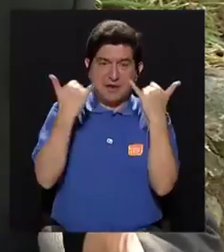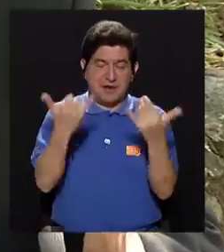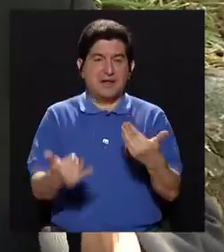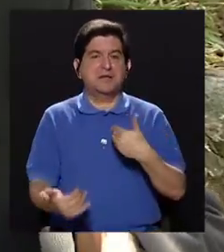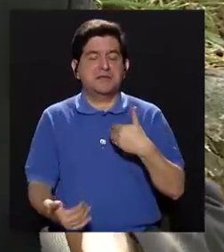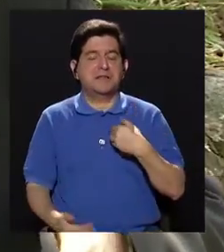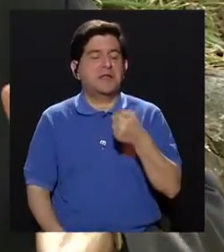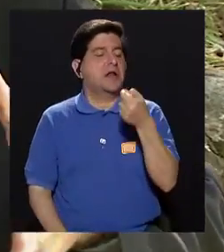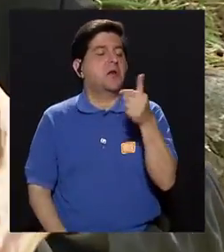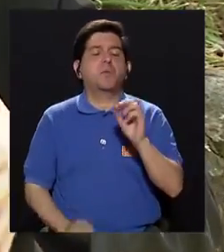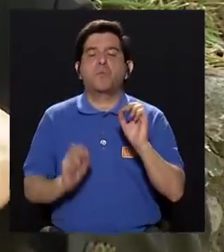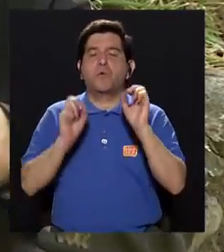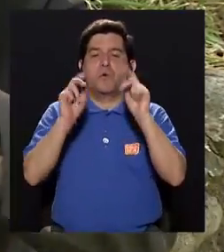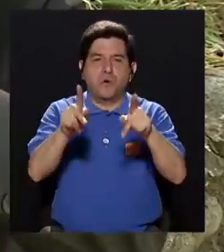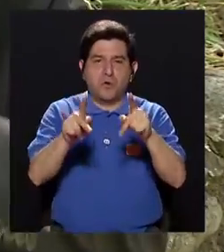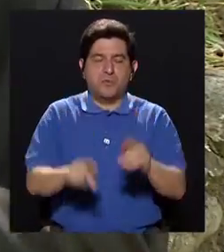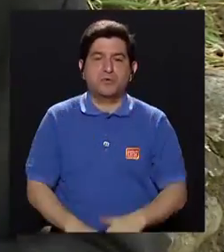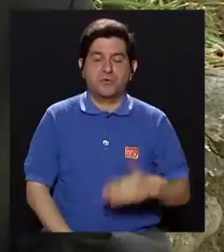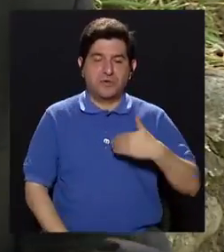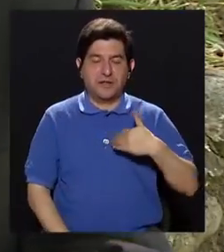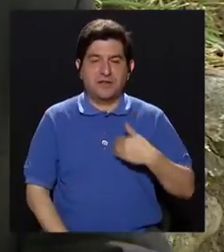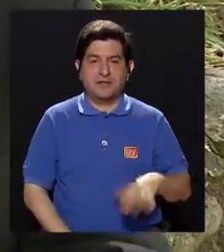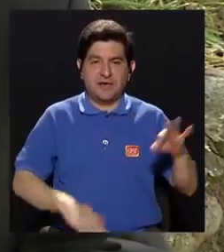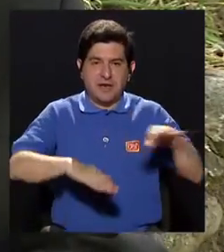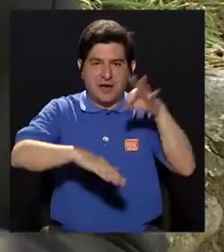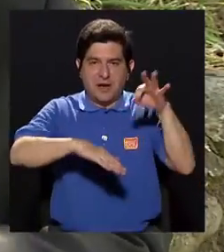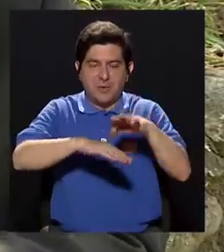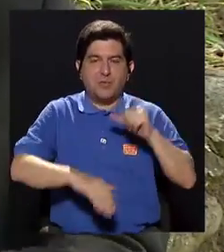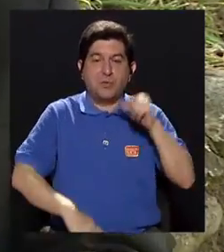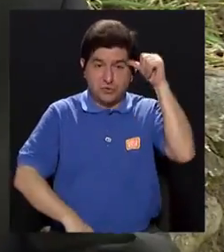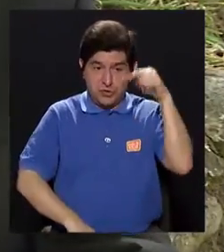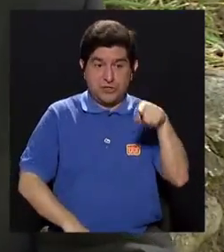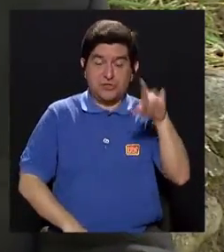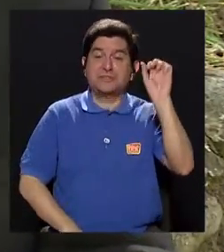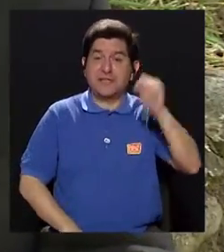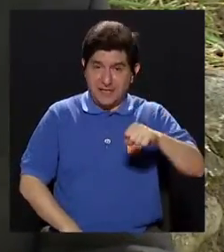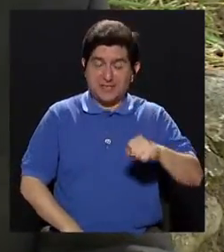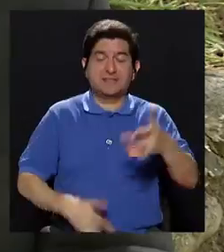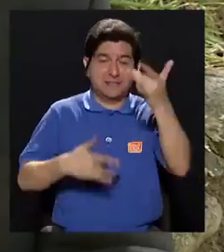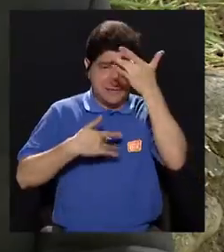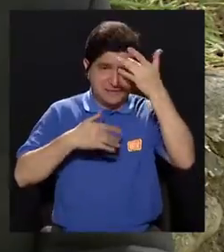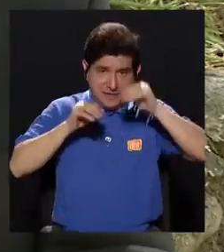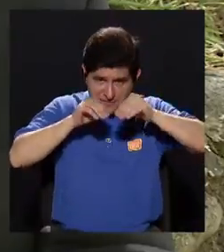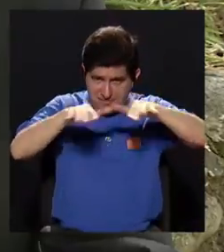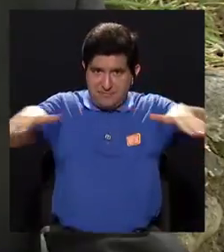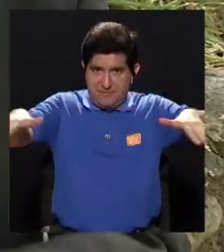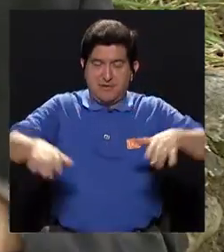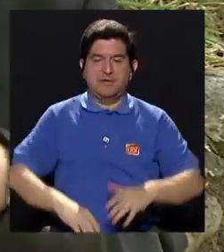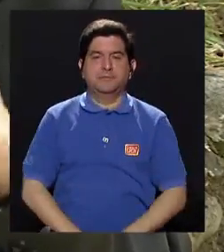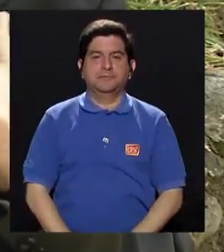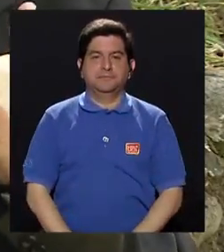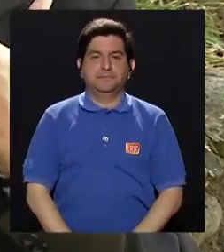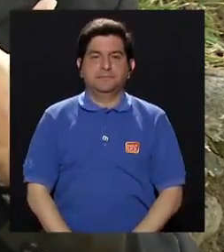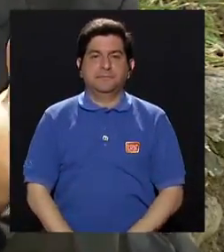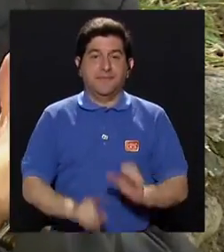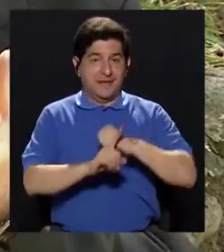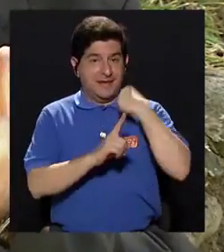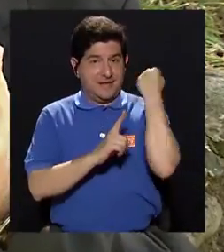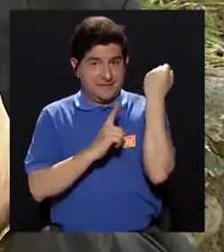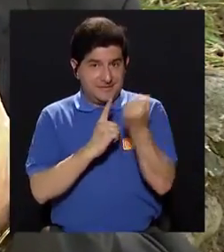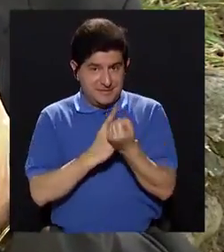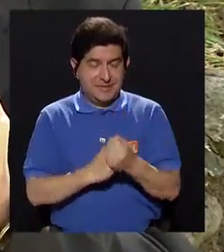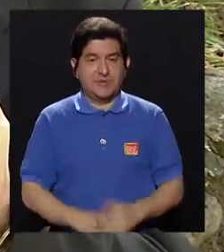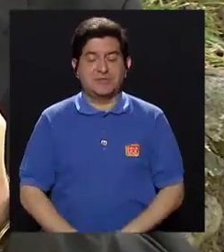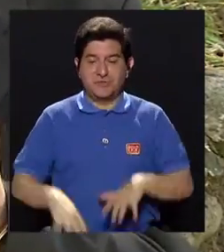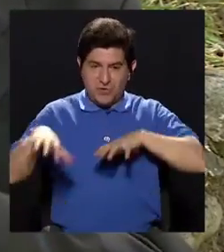vamos a tener muy poca probabilidad de tener adultos, que son los que transmiten la enfermedad. Ahora, cuando se está en una